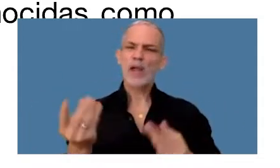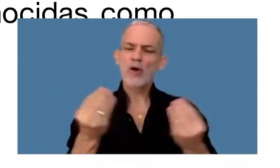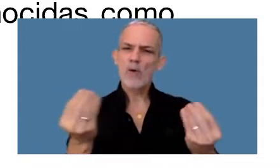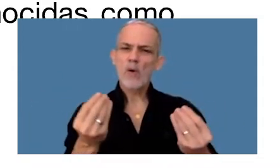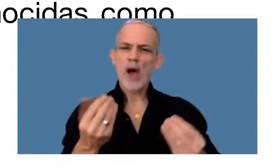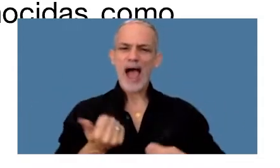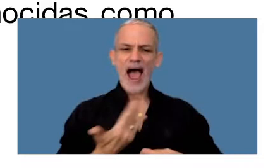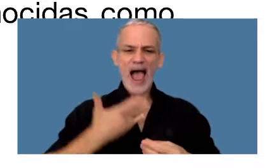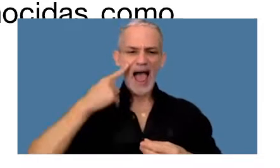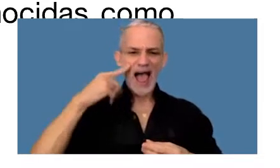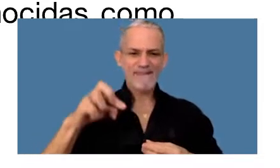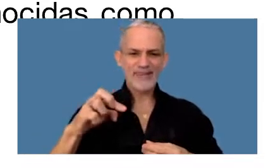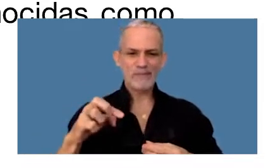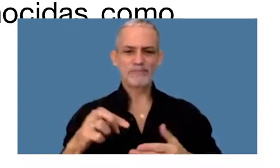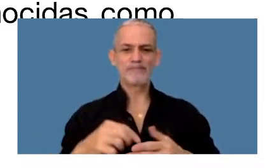les brinda la AFIP?